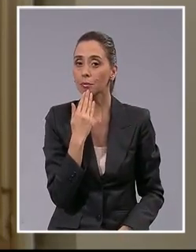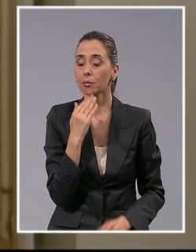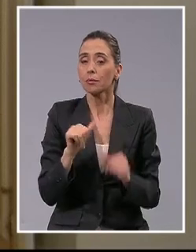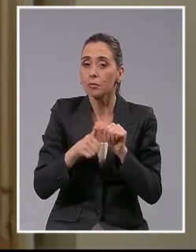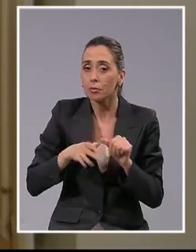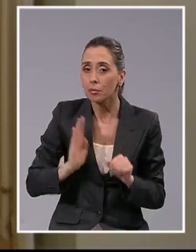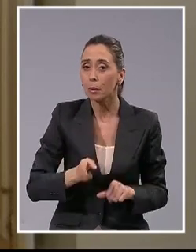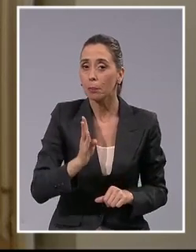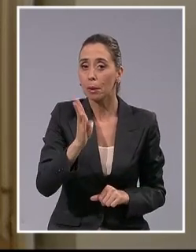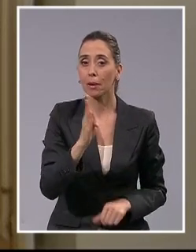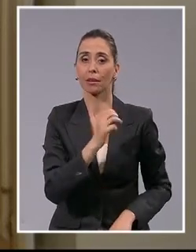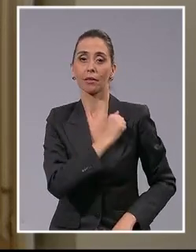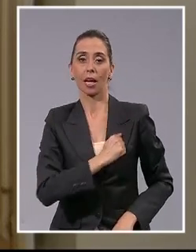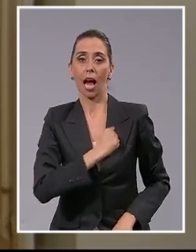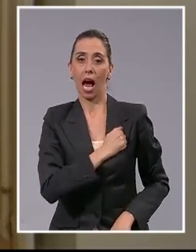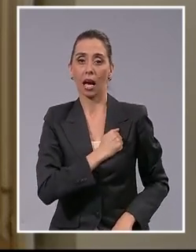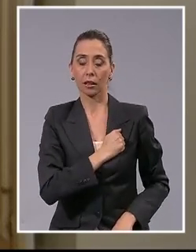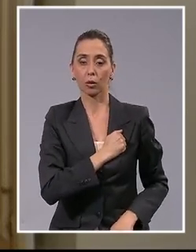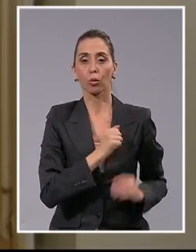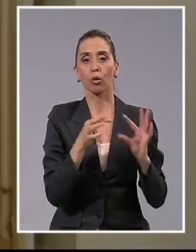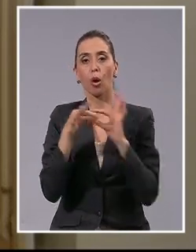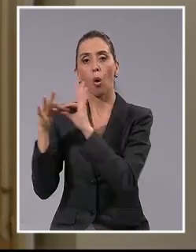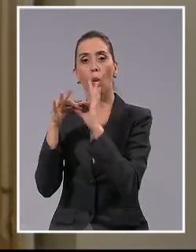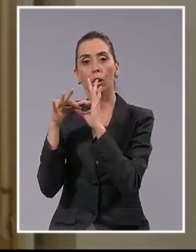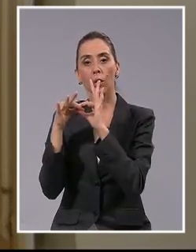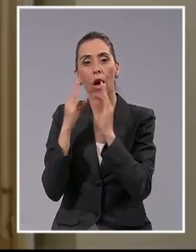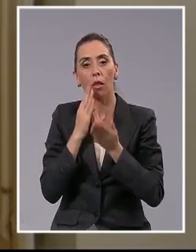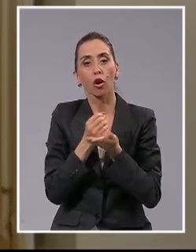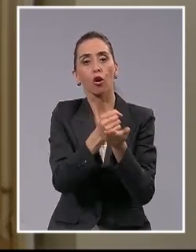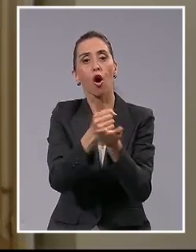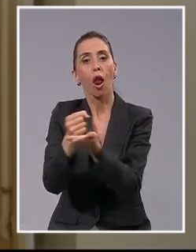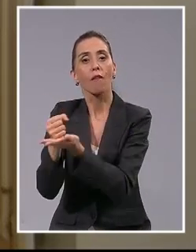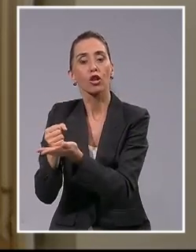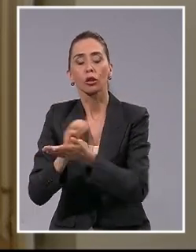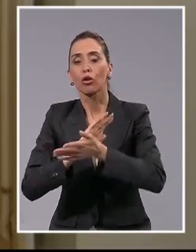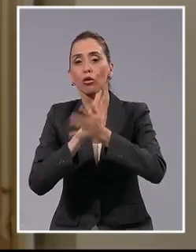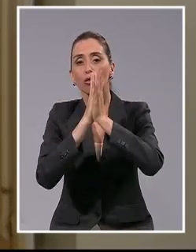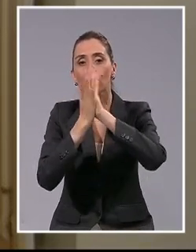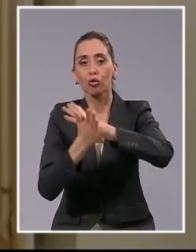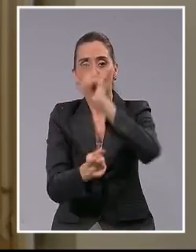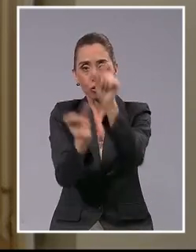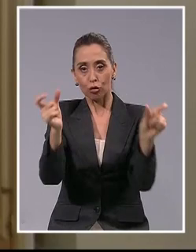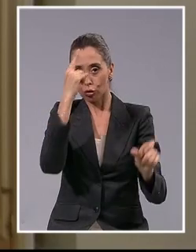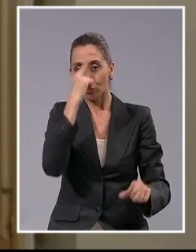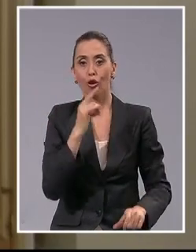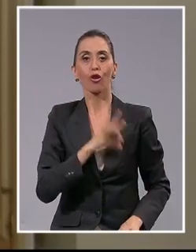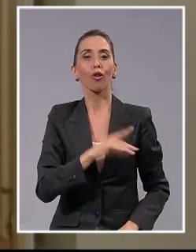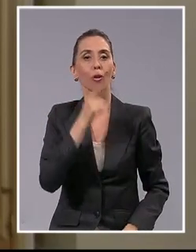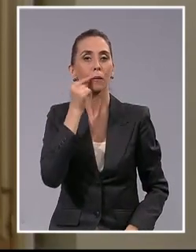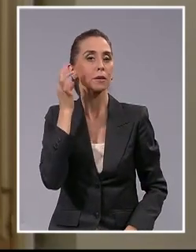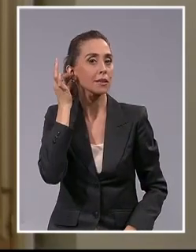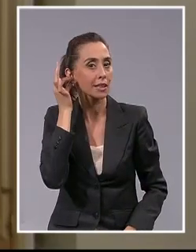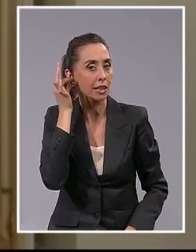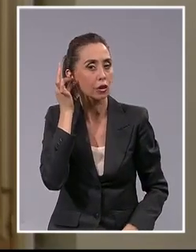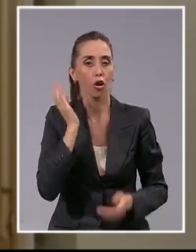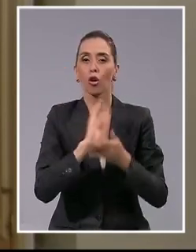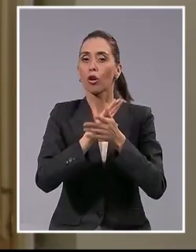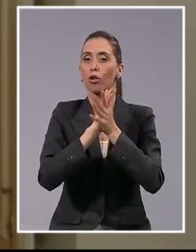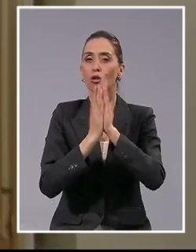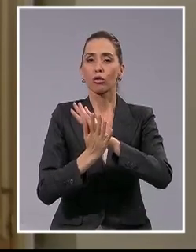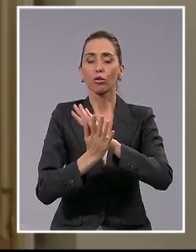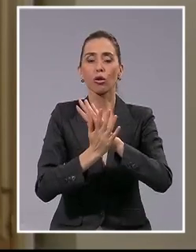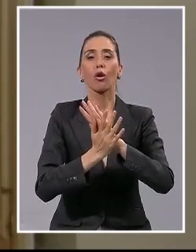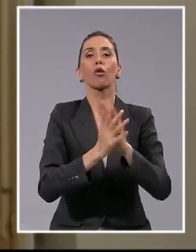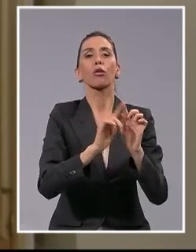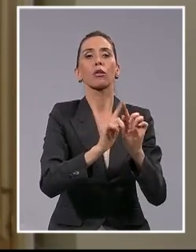la permanente actitud de unidad y colaboración de todos los chilenos y chilenas, de todos los